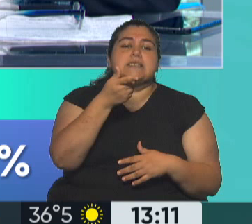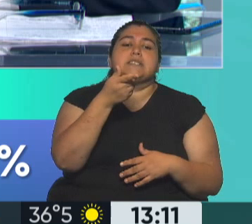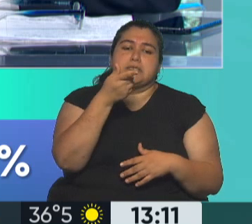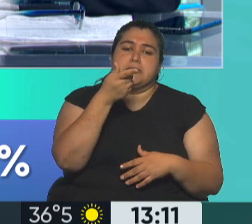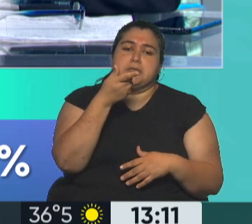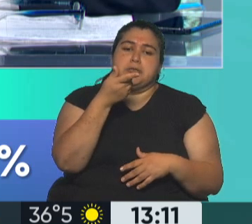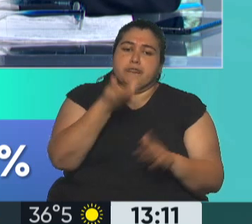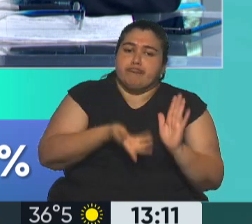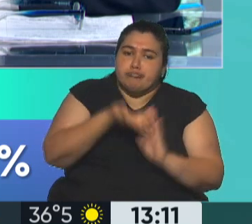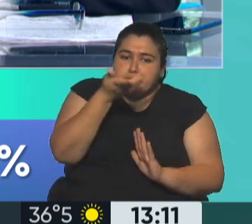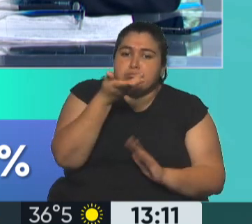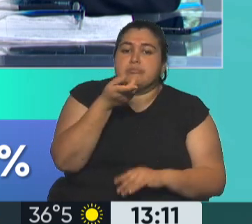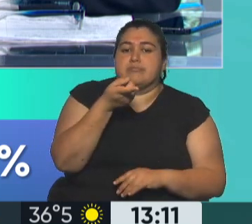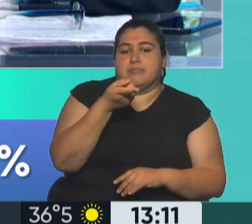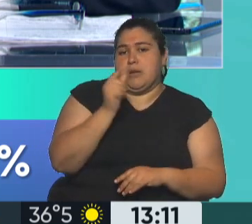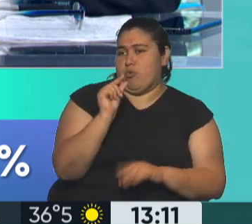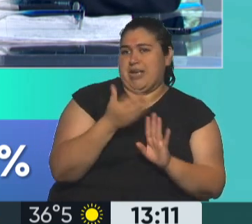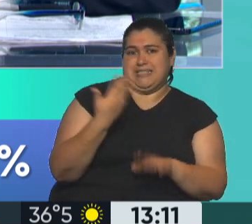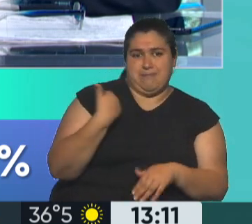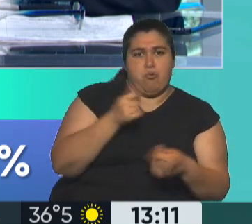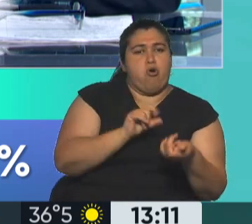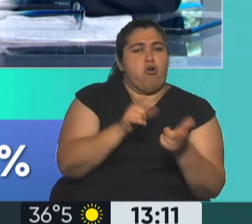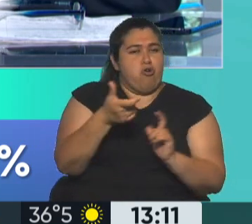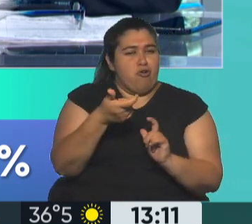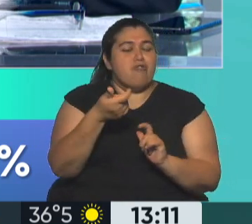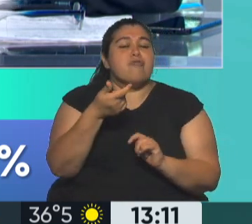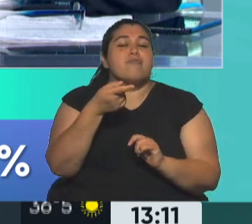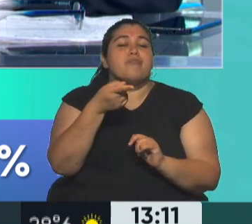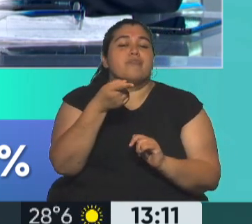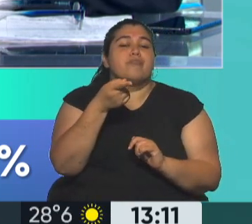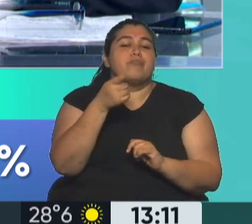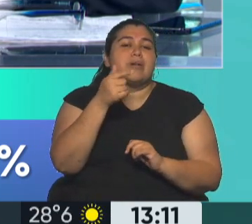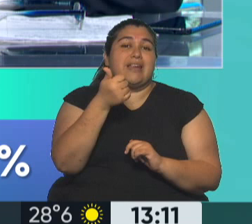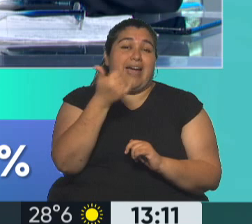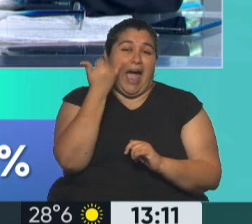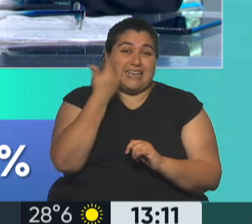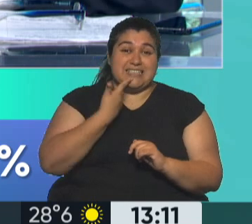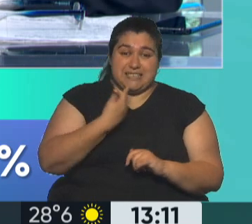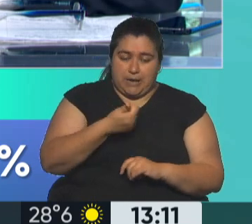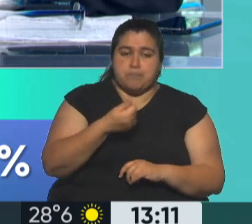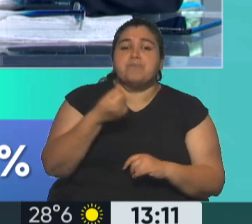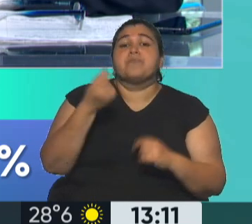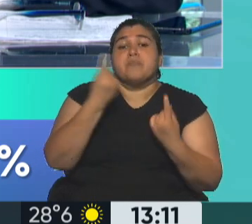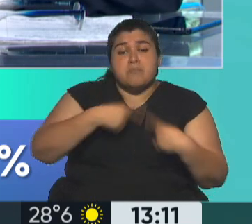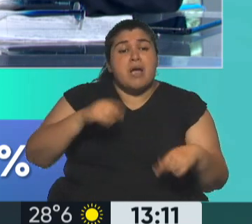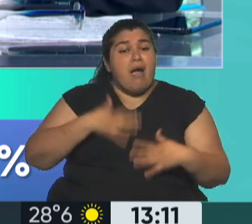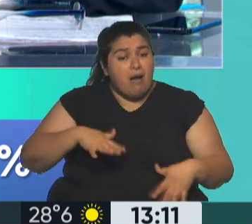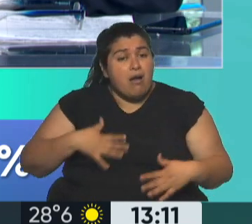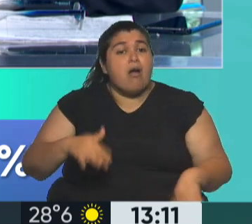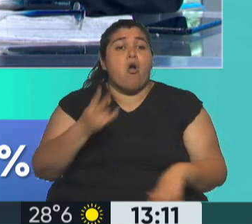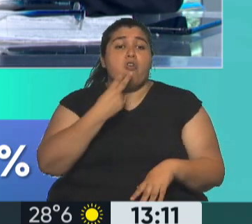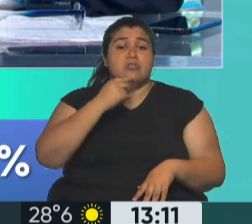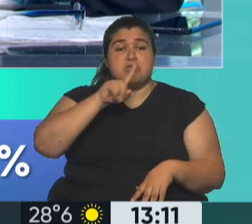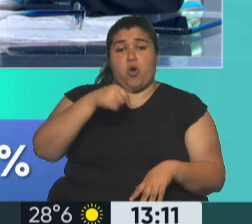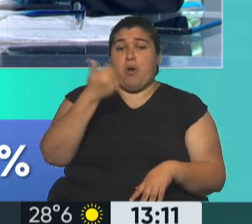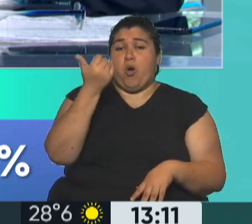pegó fuerte porque tuvo un ajuste importante este mes de AISA. Prentas de vestir y calzado con el 11,4